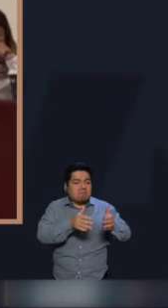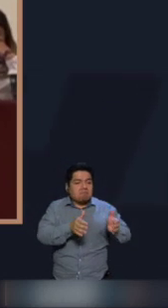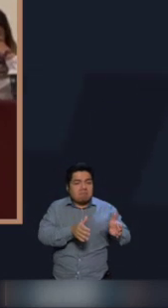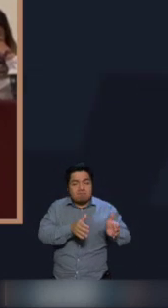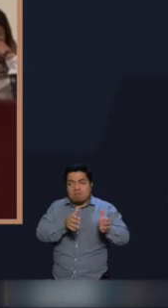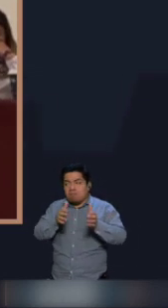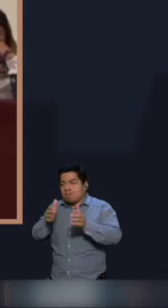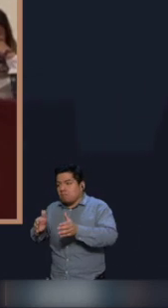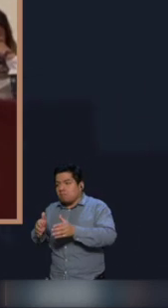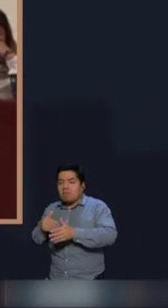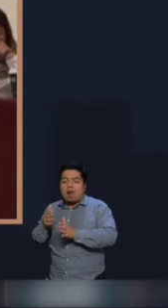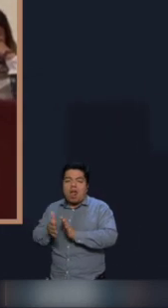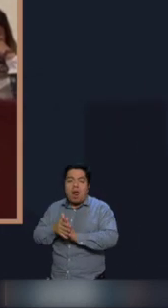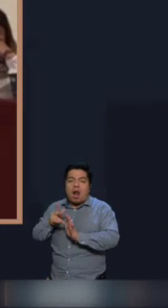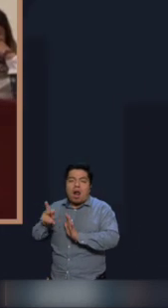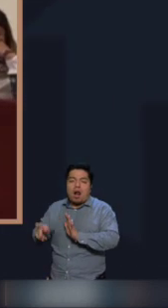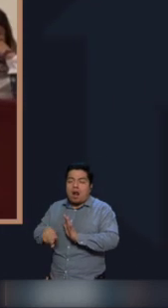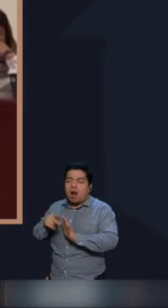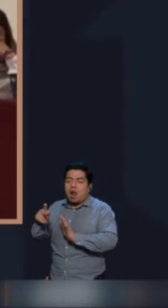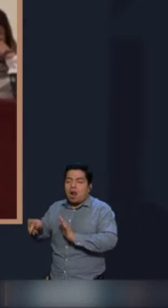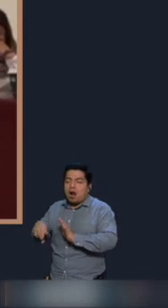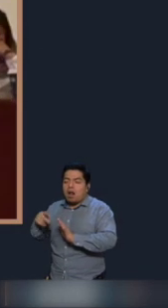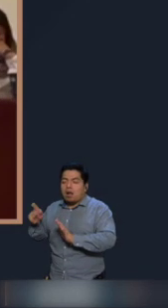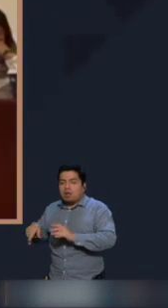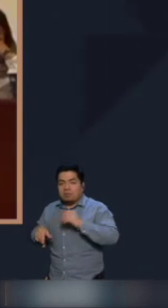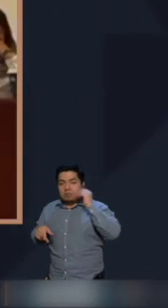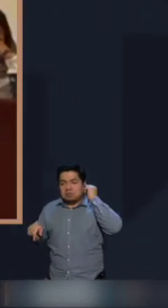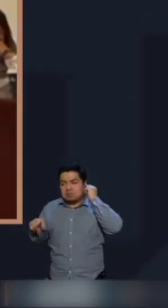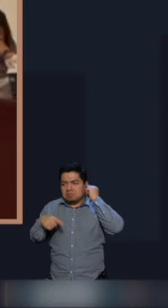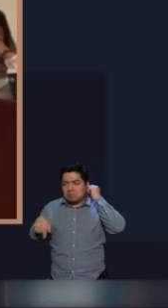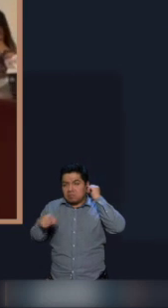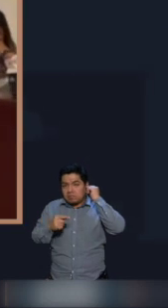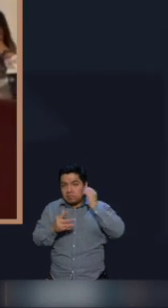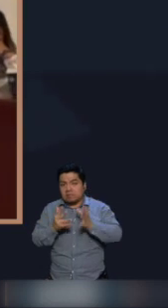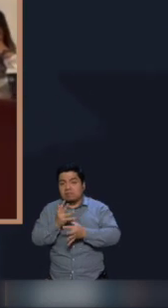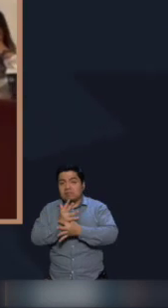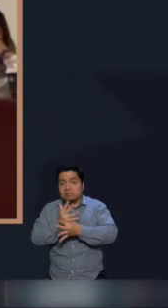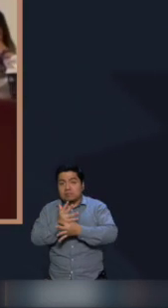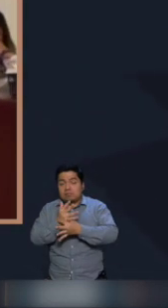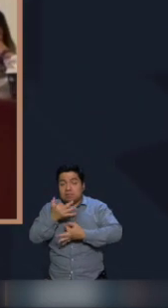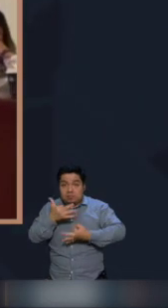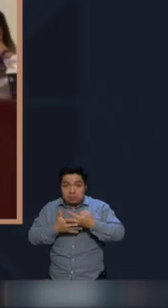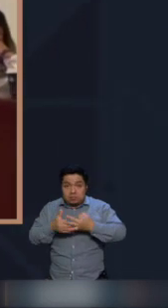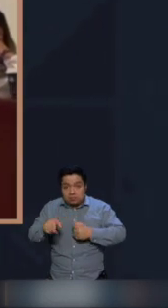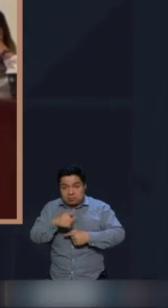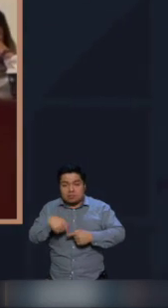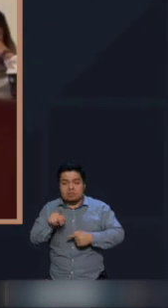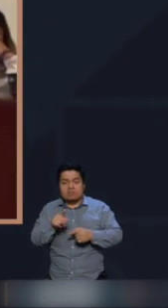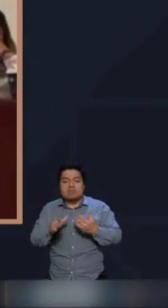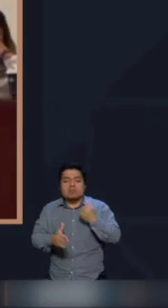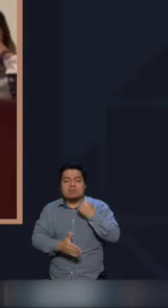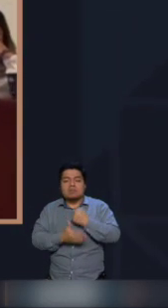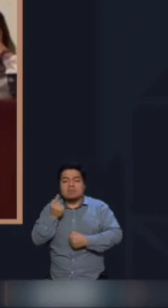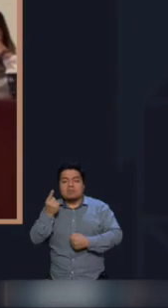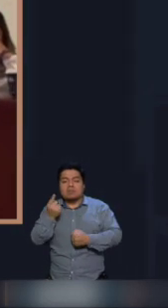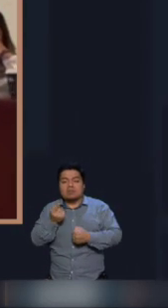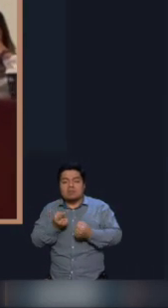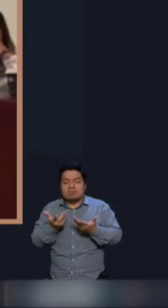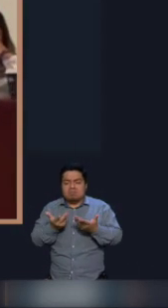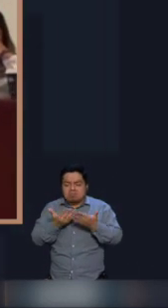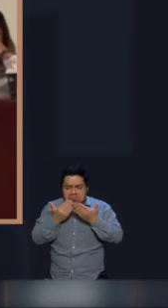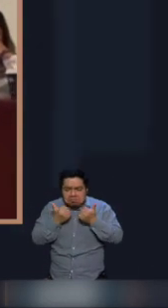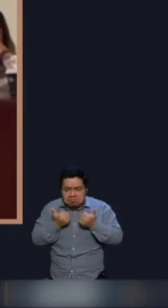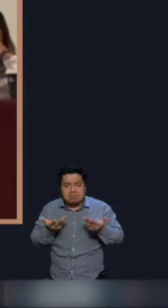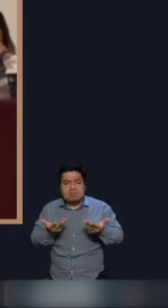son compromisos. El argumento que usaron los consejeros es que no está claro